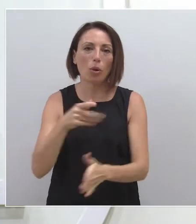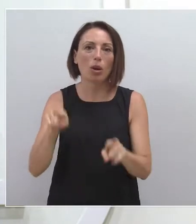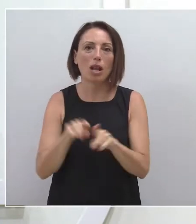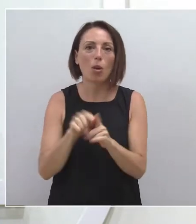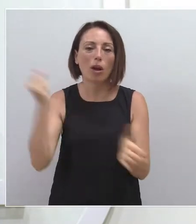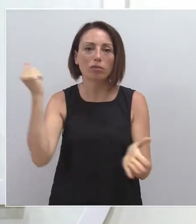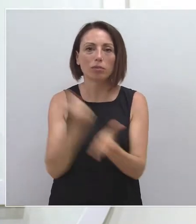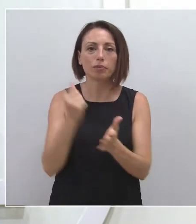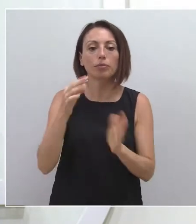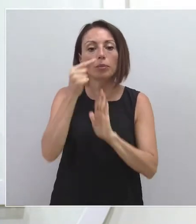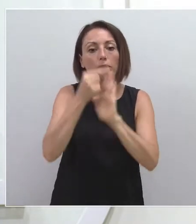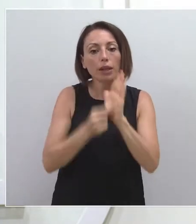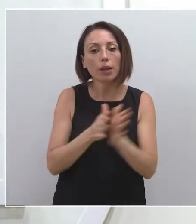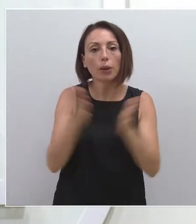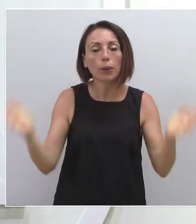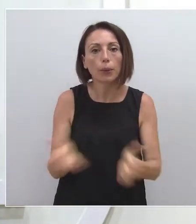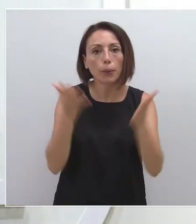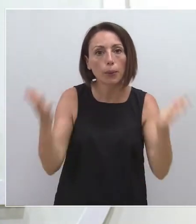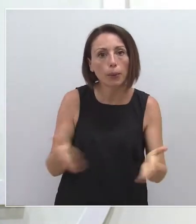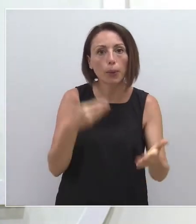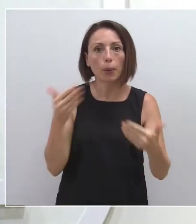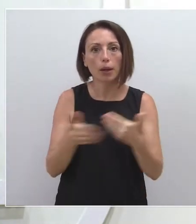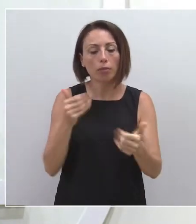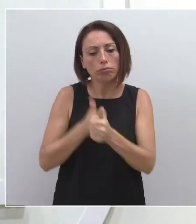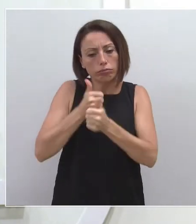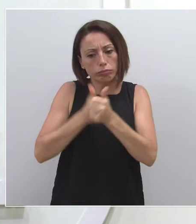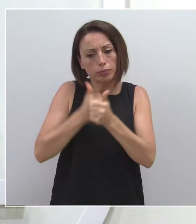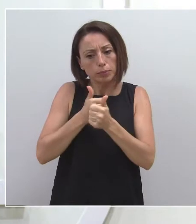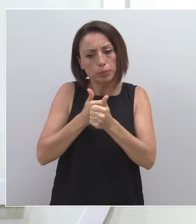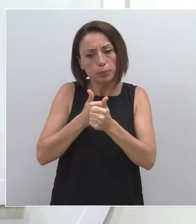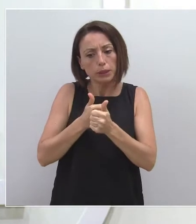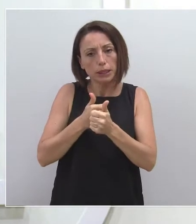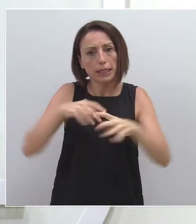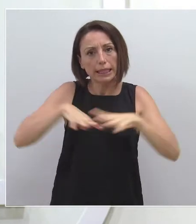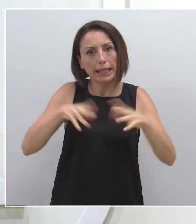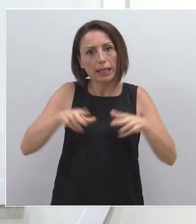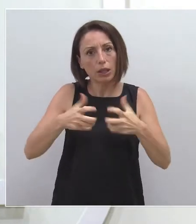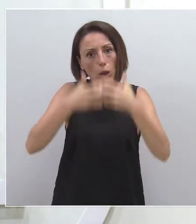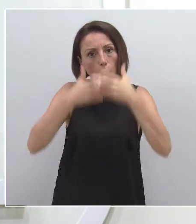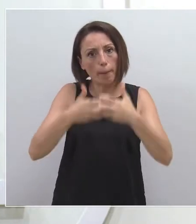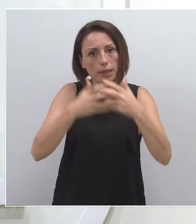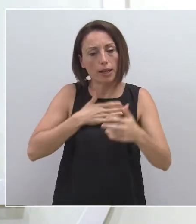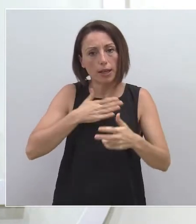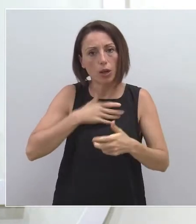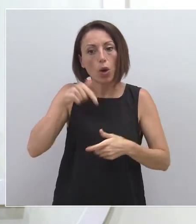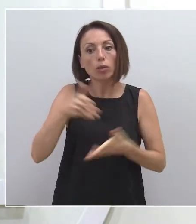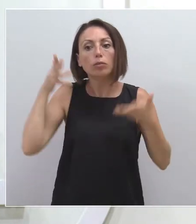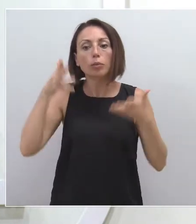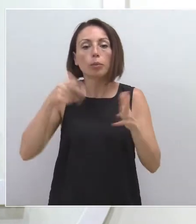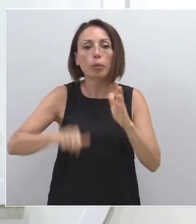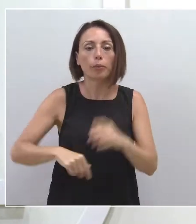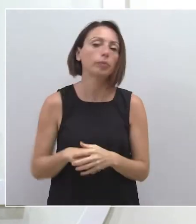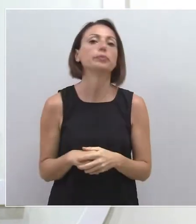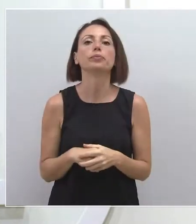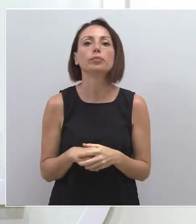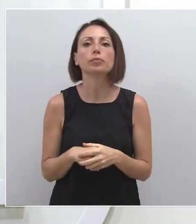medidas para el impulso de la modernización y competitividad de nuestro tejido empresarial, he informado hoy al Consejo de Gobierno del lanzamiento por